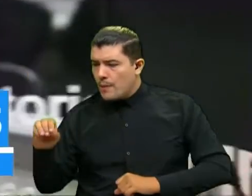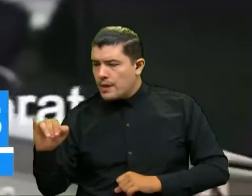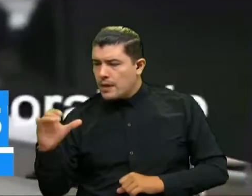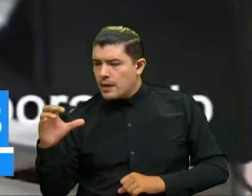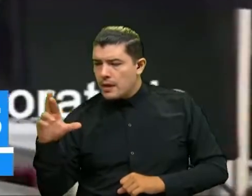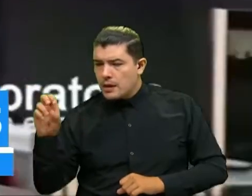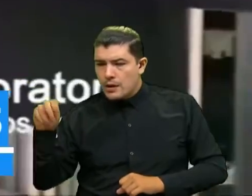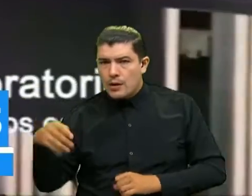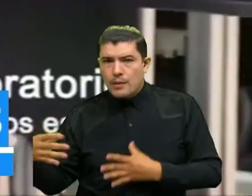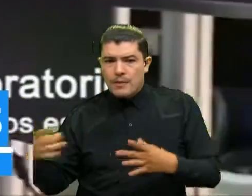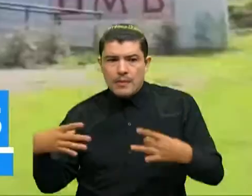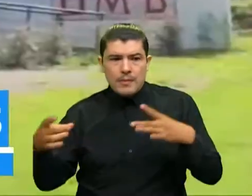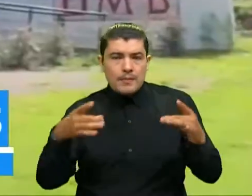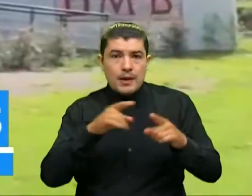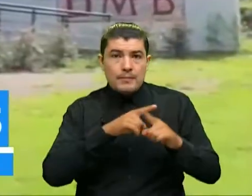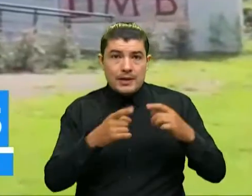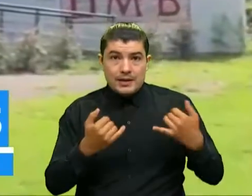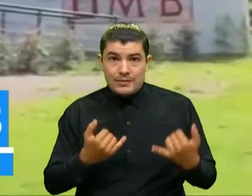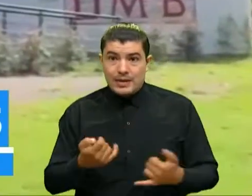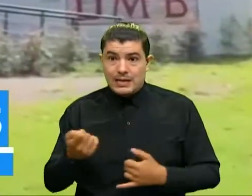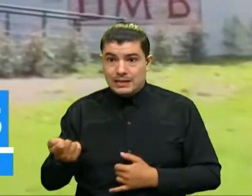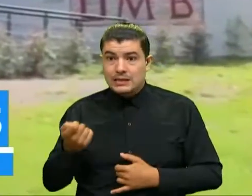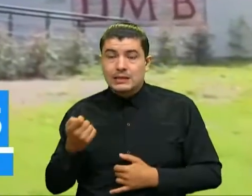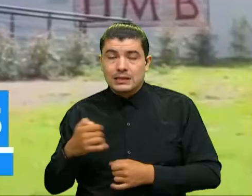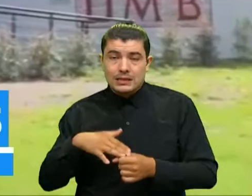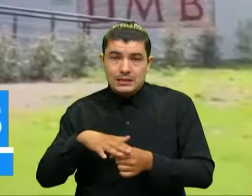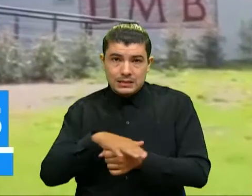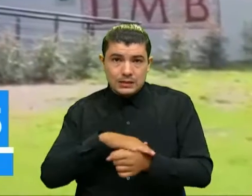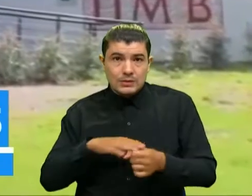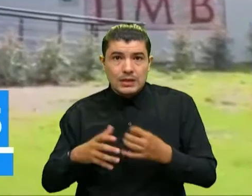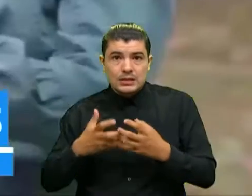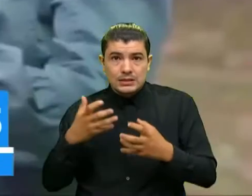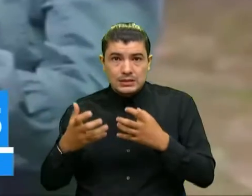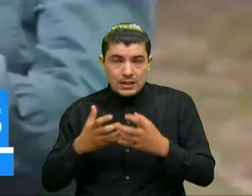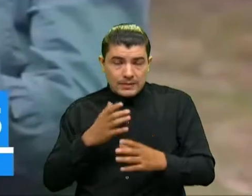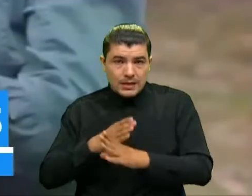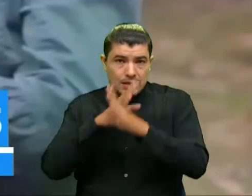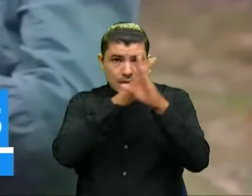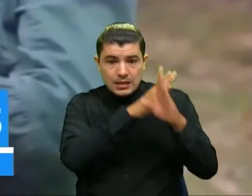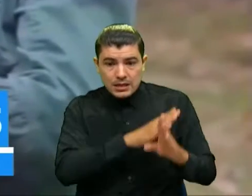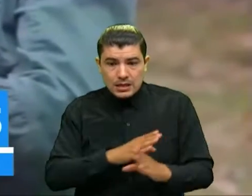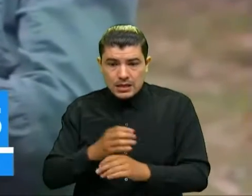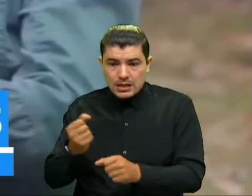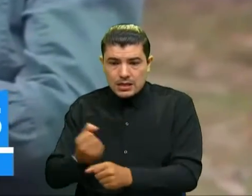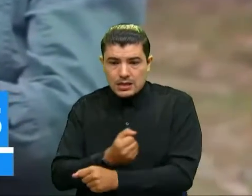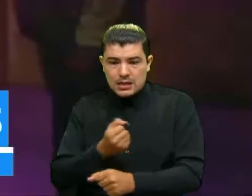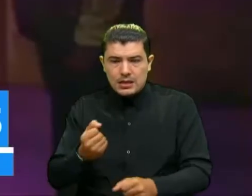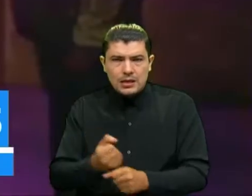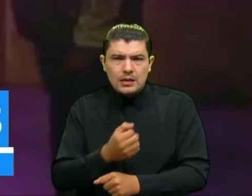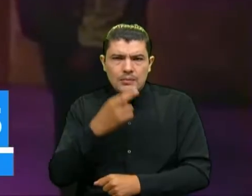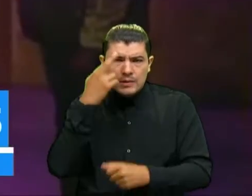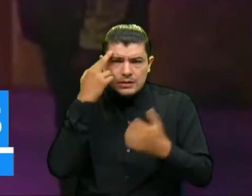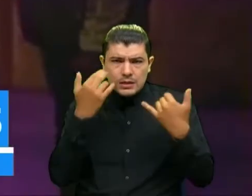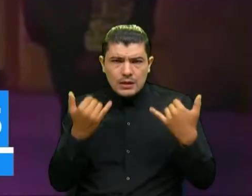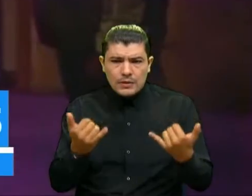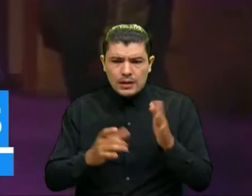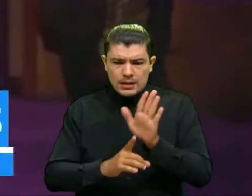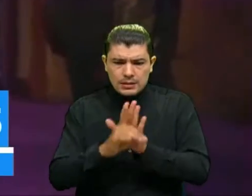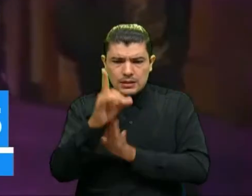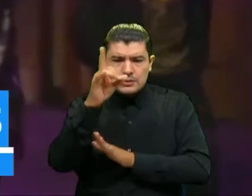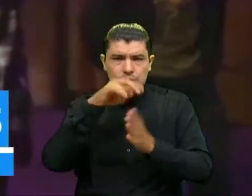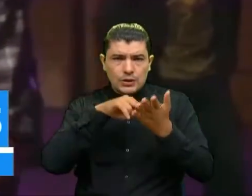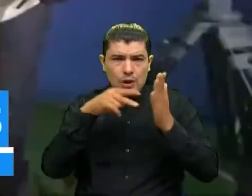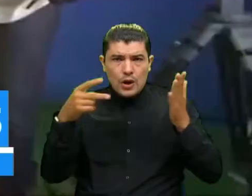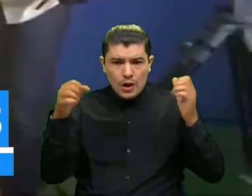eso ha generado también una adaptación a los sistemas de seguridad y salud en el trabajo y gracias a todos los desarrollos tecnológicos también podemos